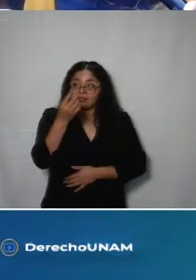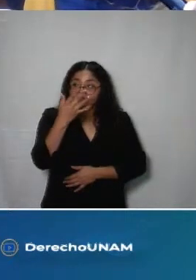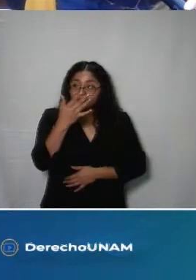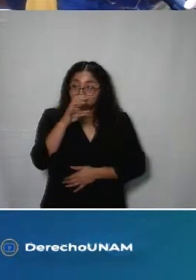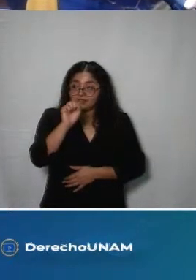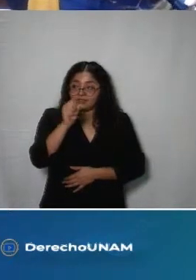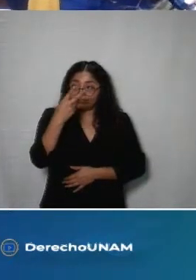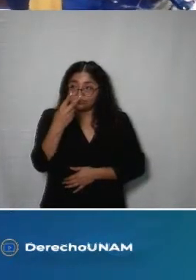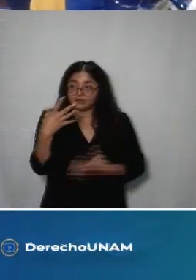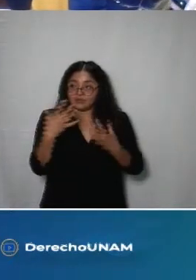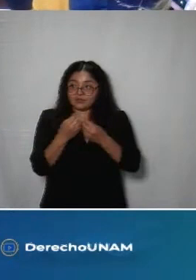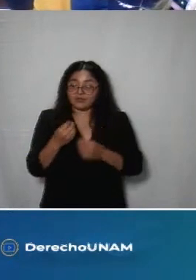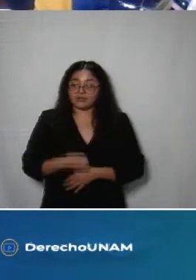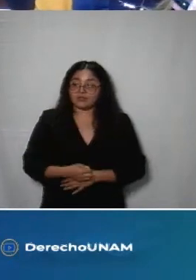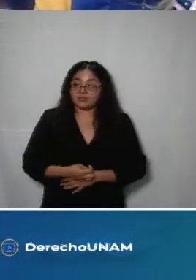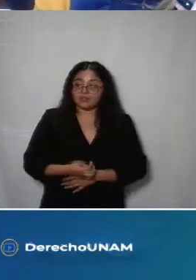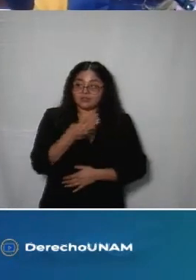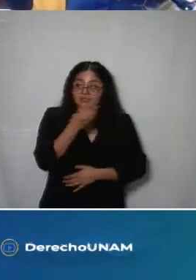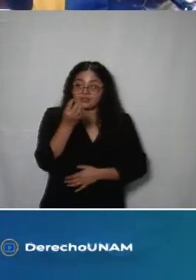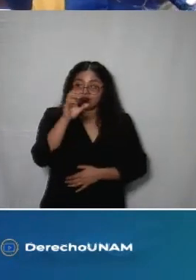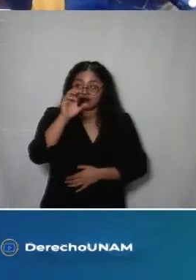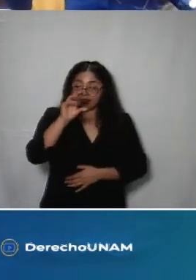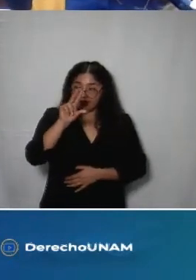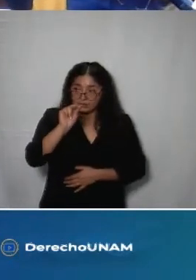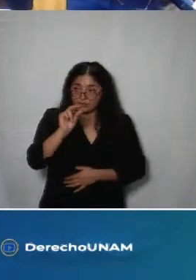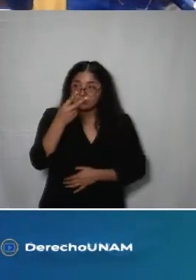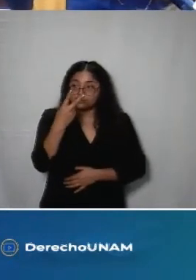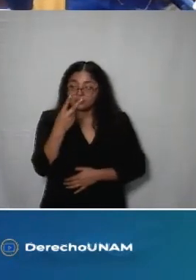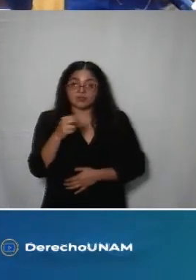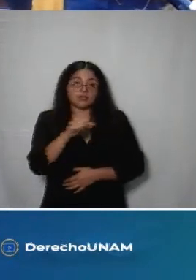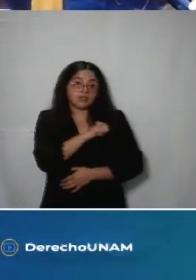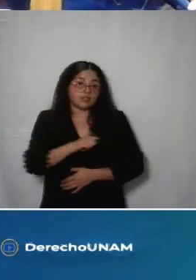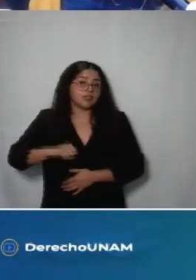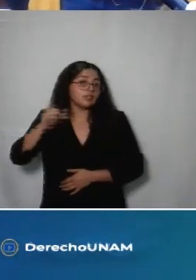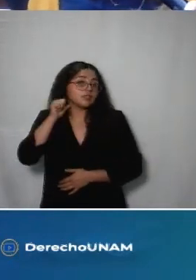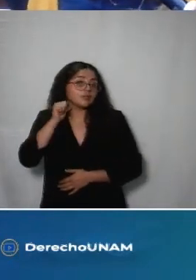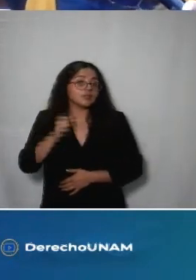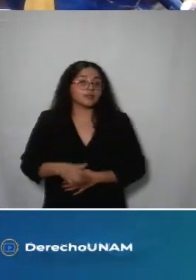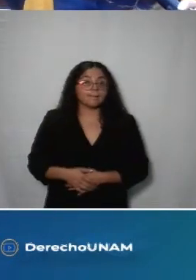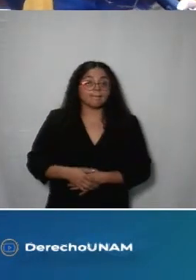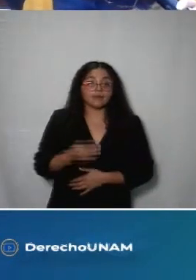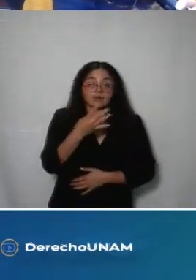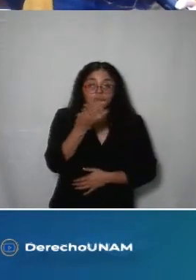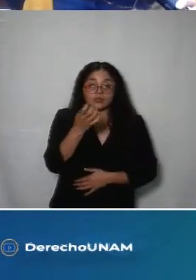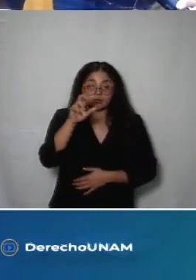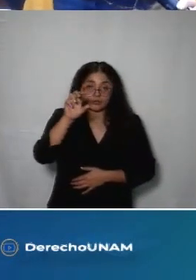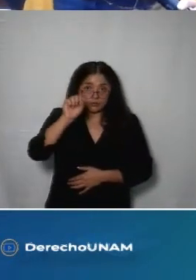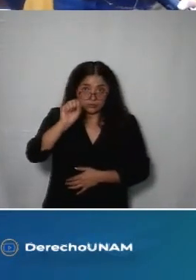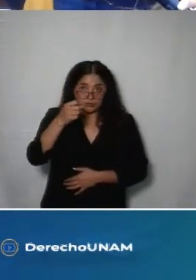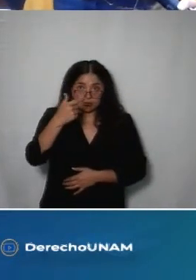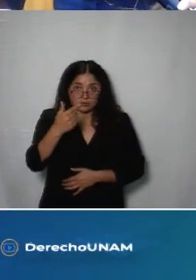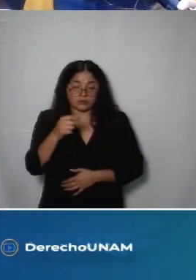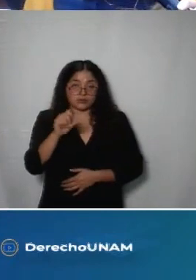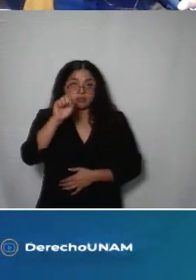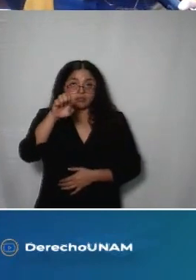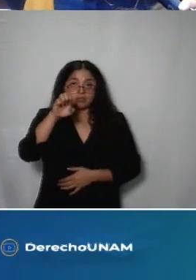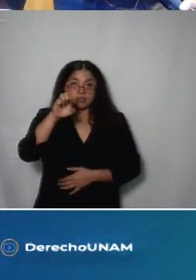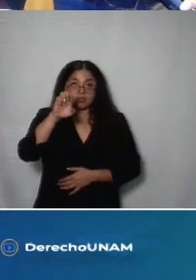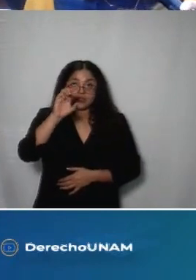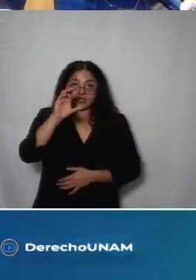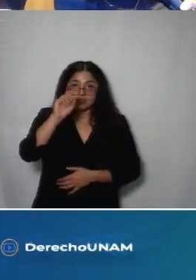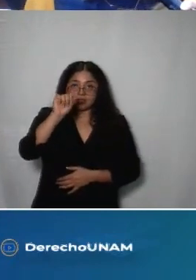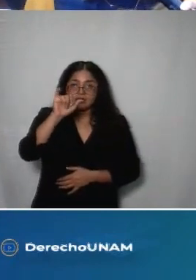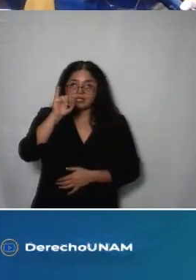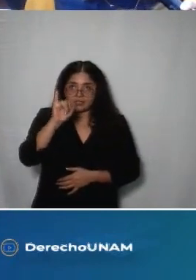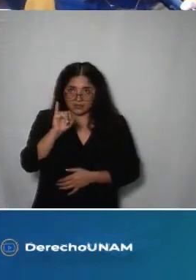362 y acumuladas y 382 de la Alcaldía Escapotzalco 467 de la Secretaría de